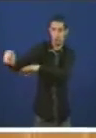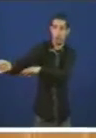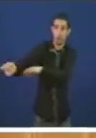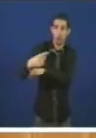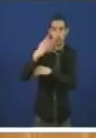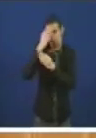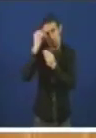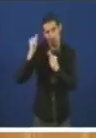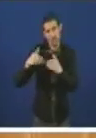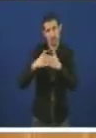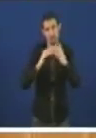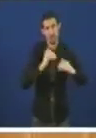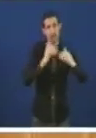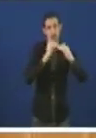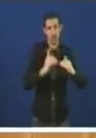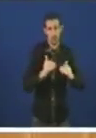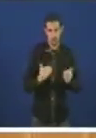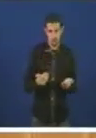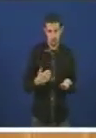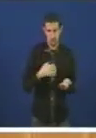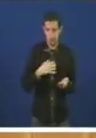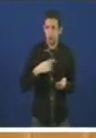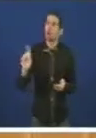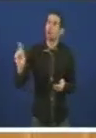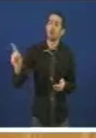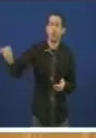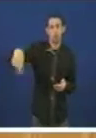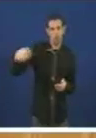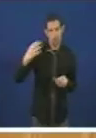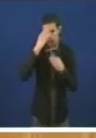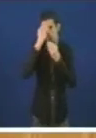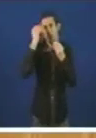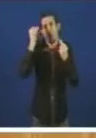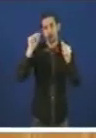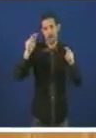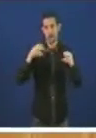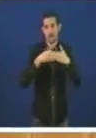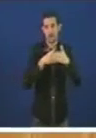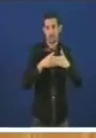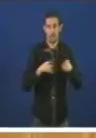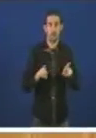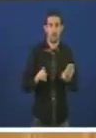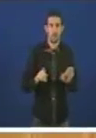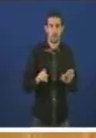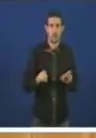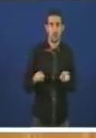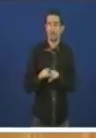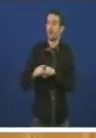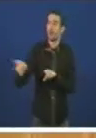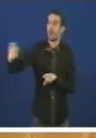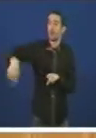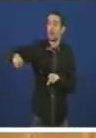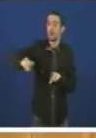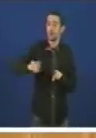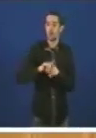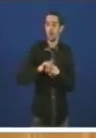devamos Cos tempos que corren Facilo un DIC En Ferrol Non, non E desquecendo Xa dan os pasos Como Cavalo de Troia A vostedes O que pase